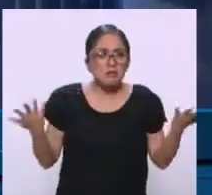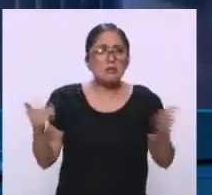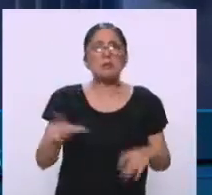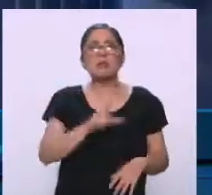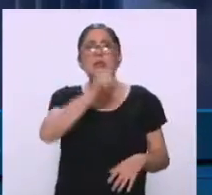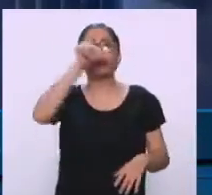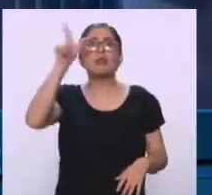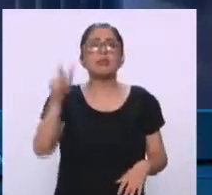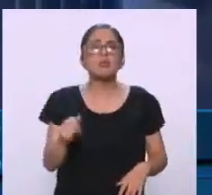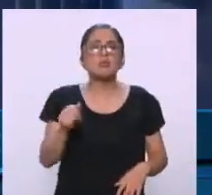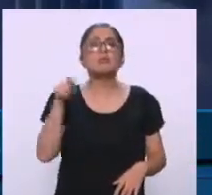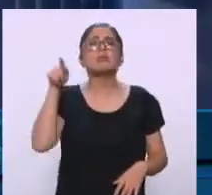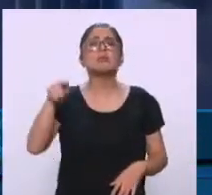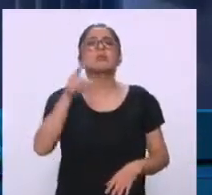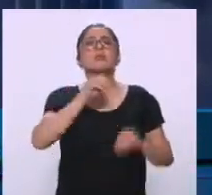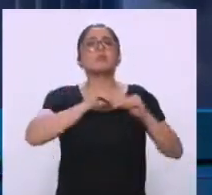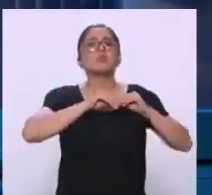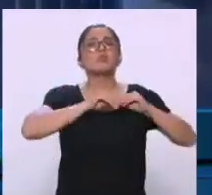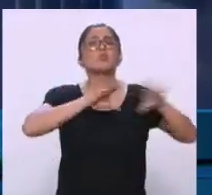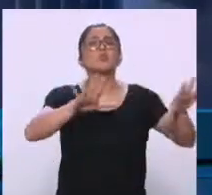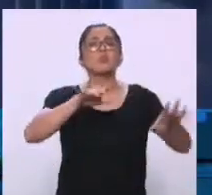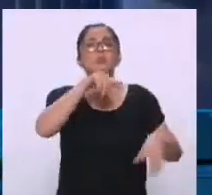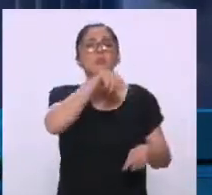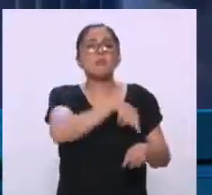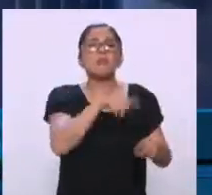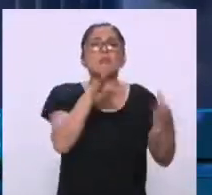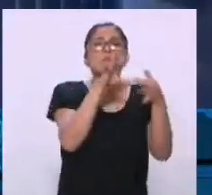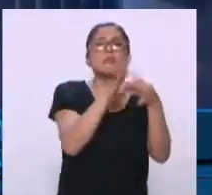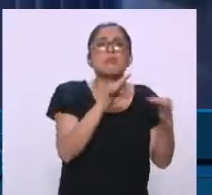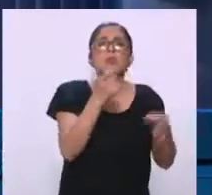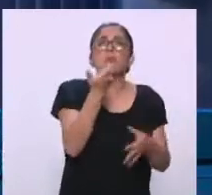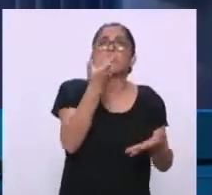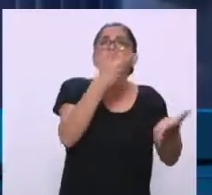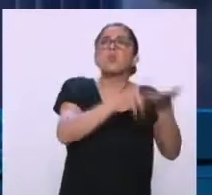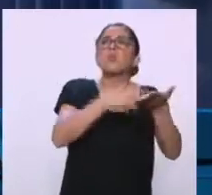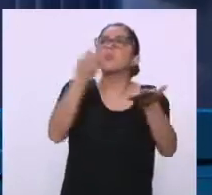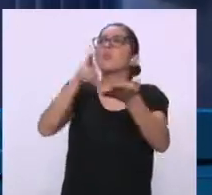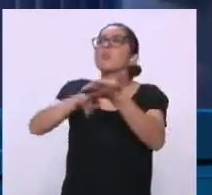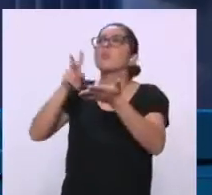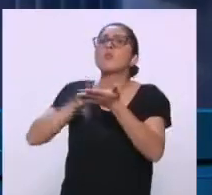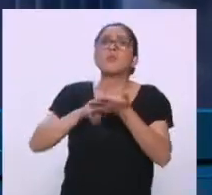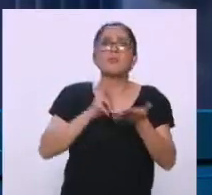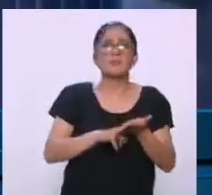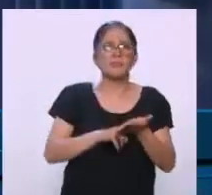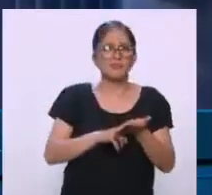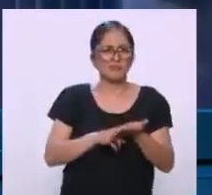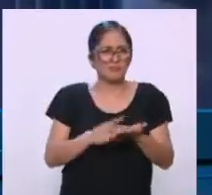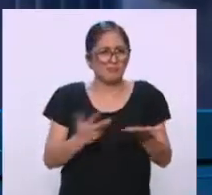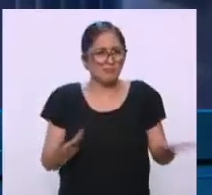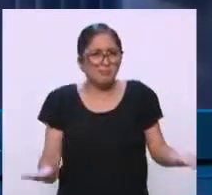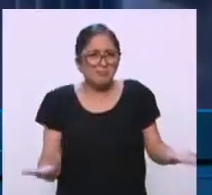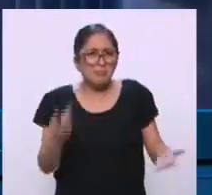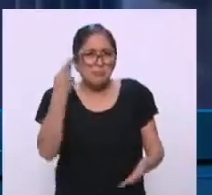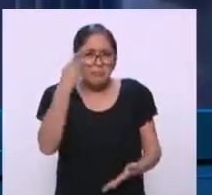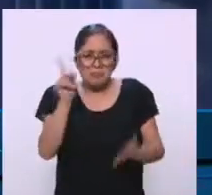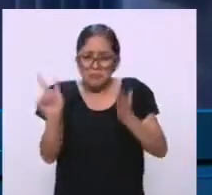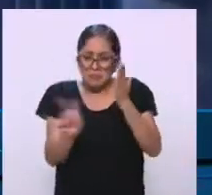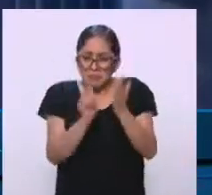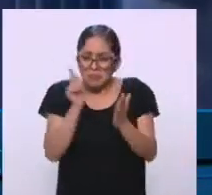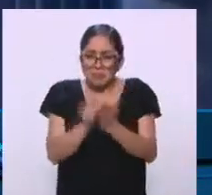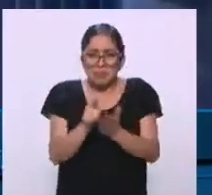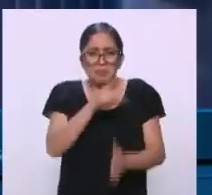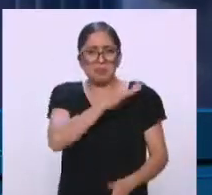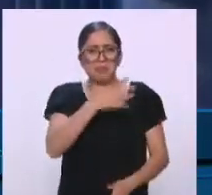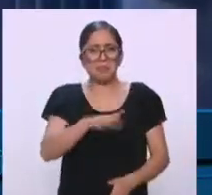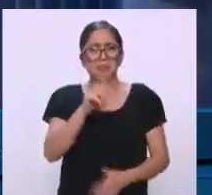también se permitió otra cosa que es evaluarlas él, ¿no? Como cuando, digamos, en la Ley General de Responsabilidades,